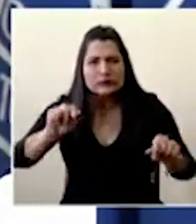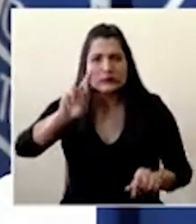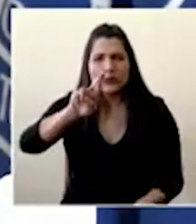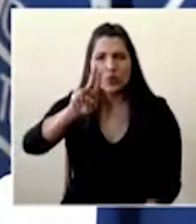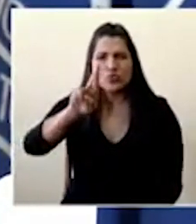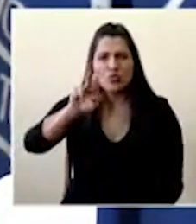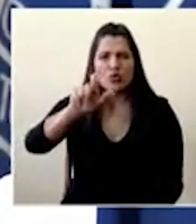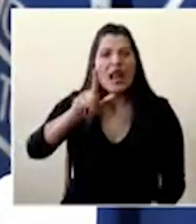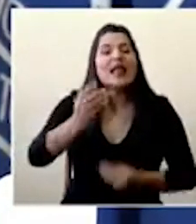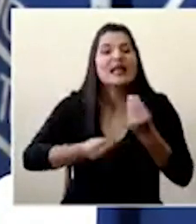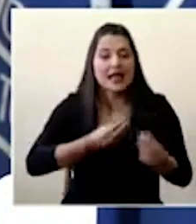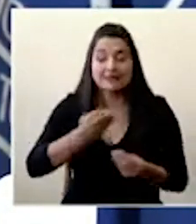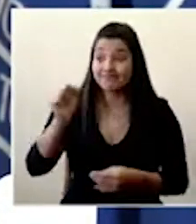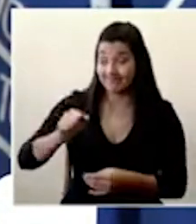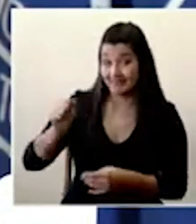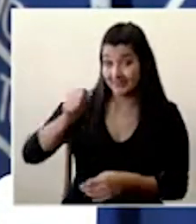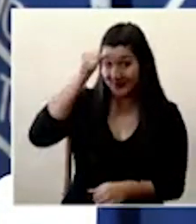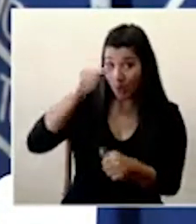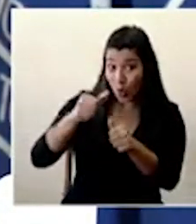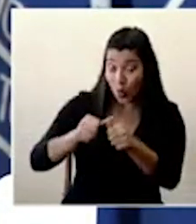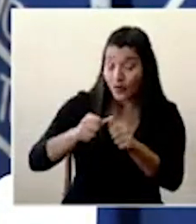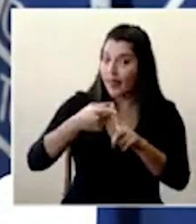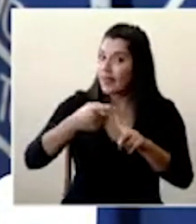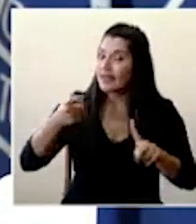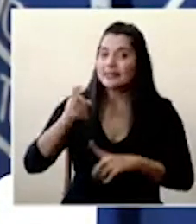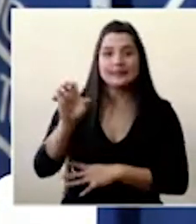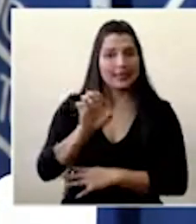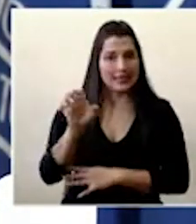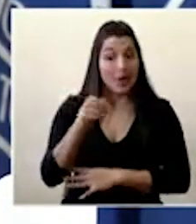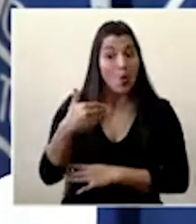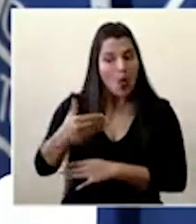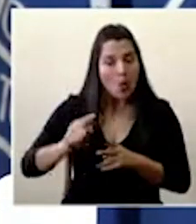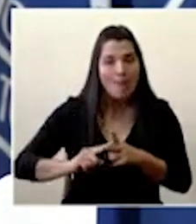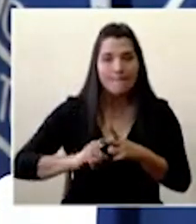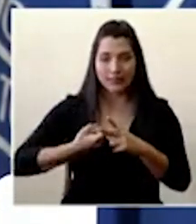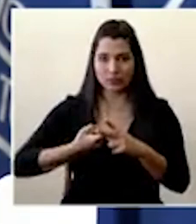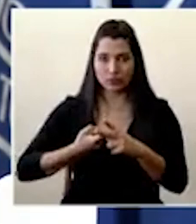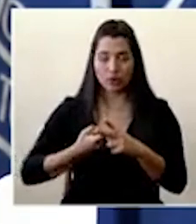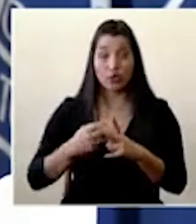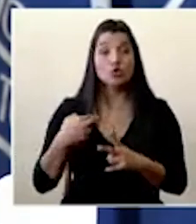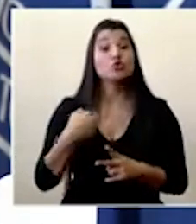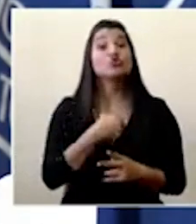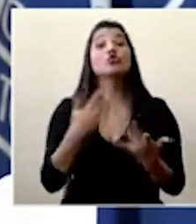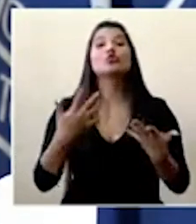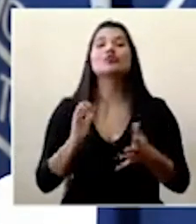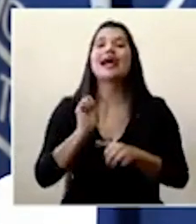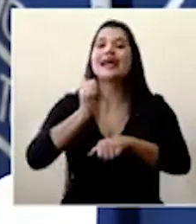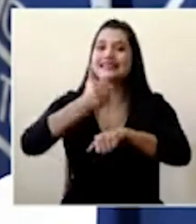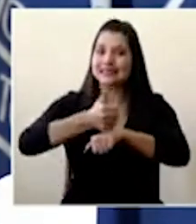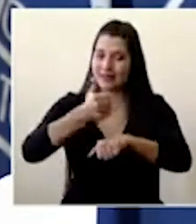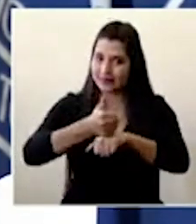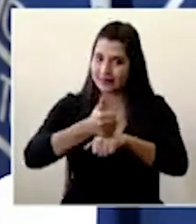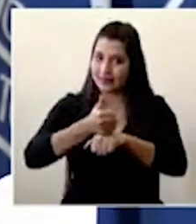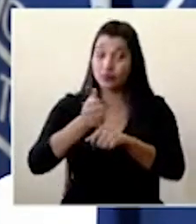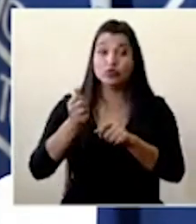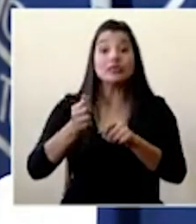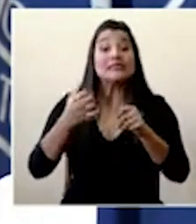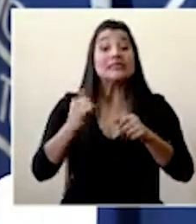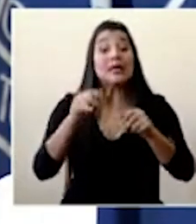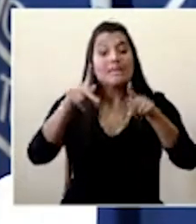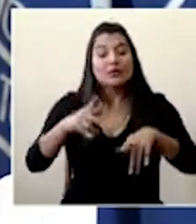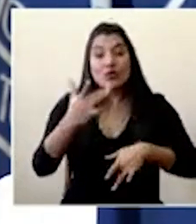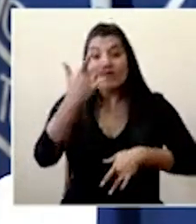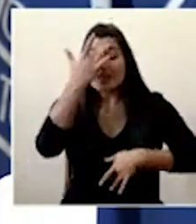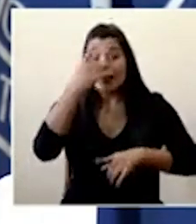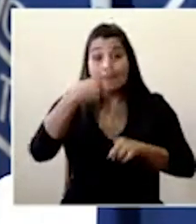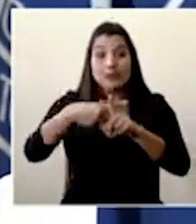finales de enero ahora que activamos todo el sistema de vigilancia establecimos la figura del aislamiento dentro de lo que